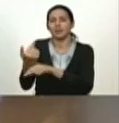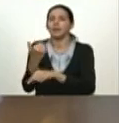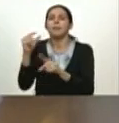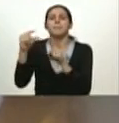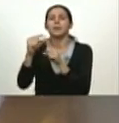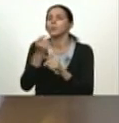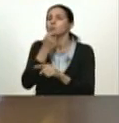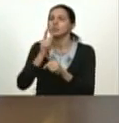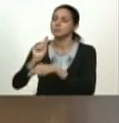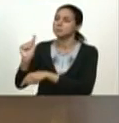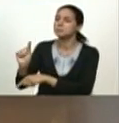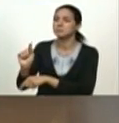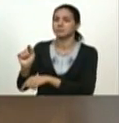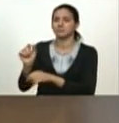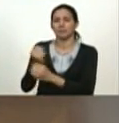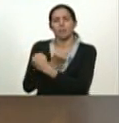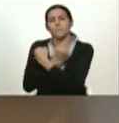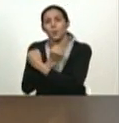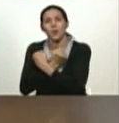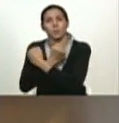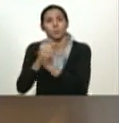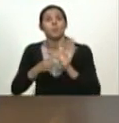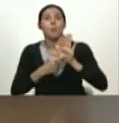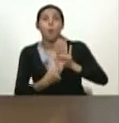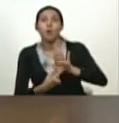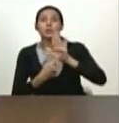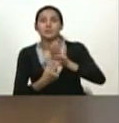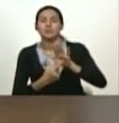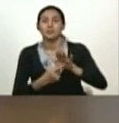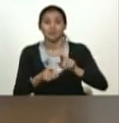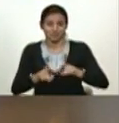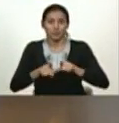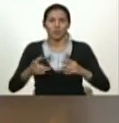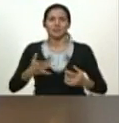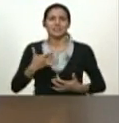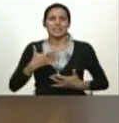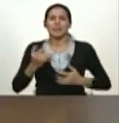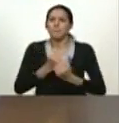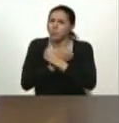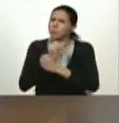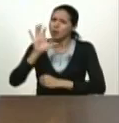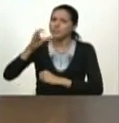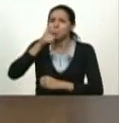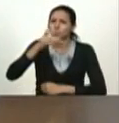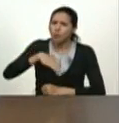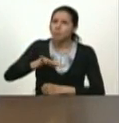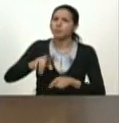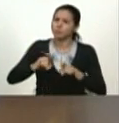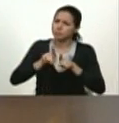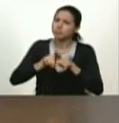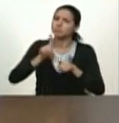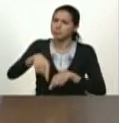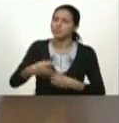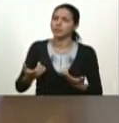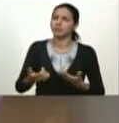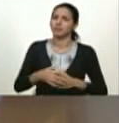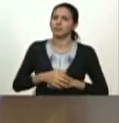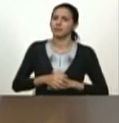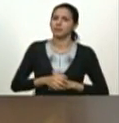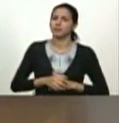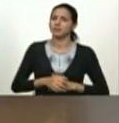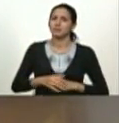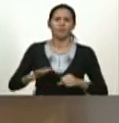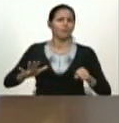etcétera o no no es así la vida y si a nosotros nos mueve el amor por la patria por nuestro pueblo por nuestra historia estamos llenos